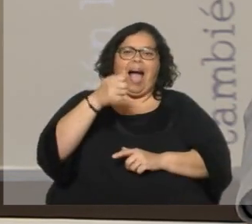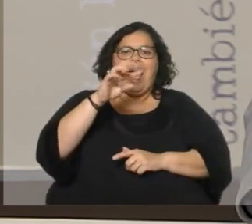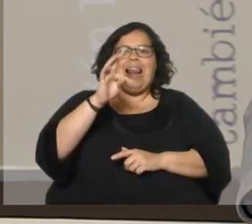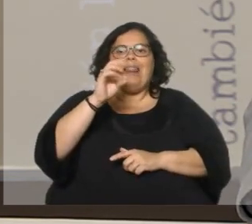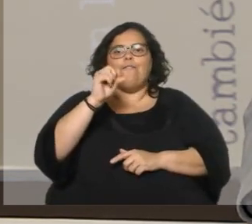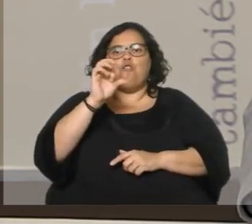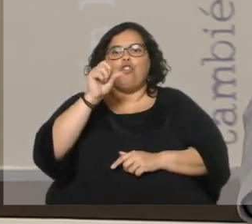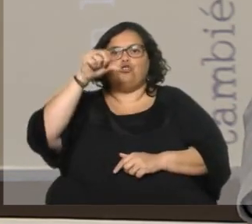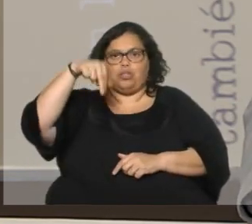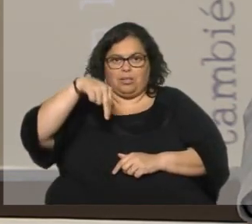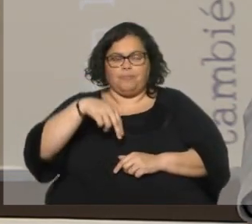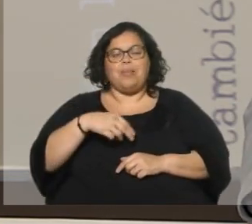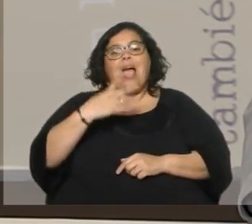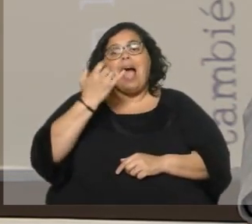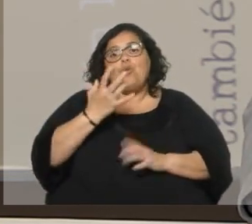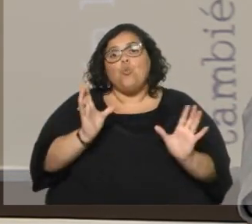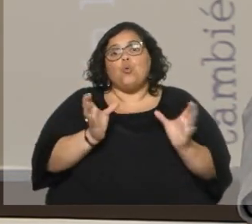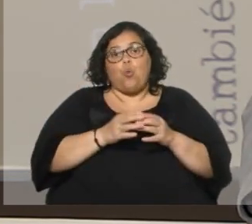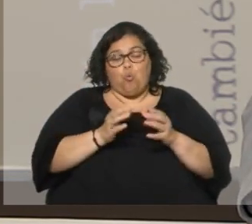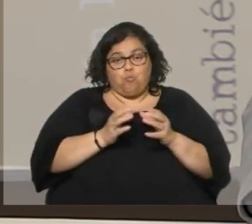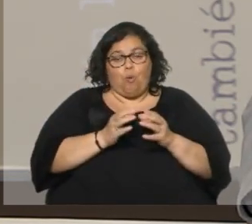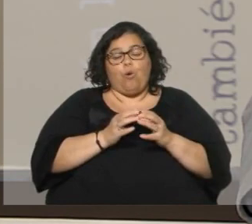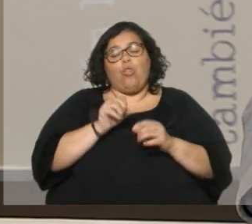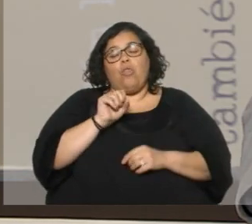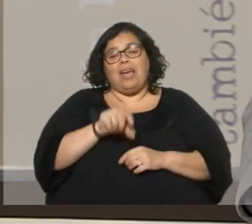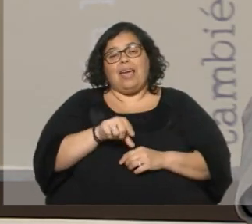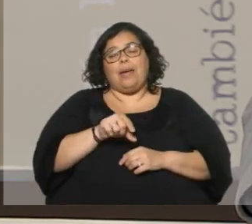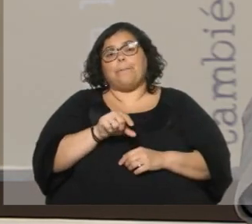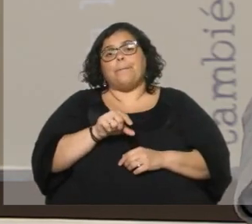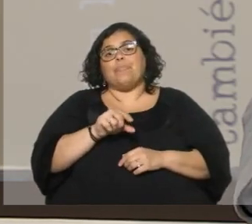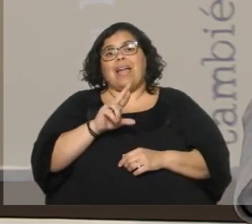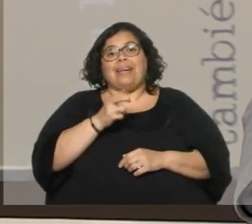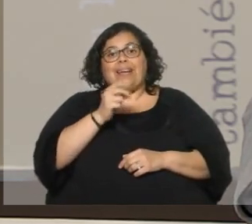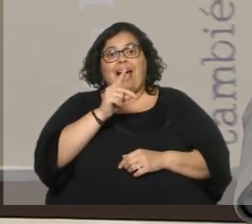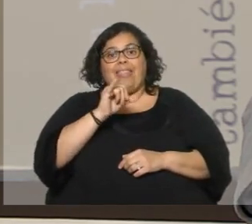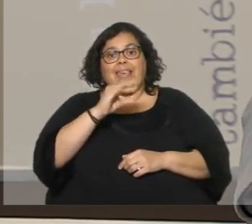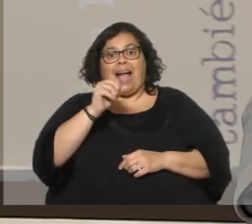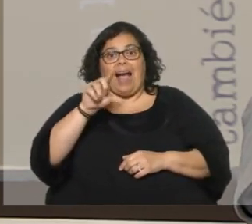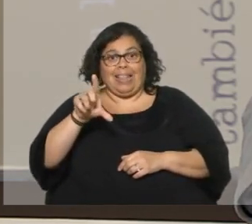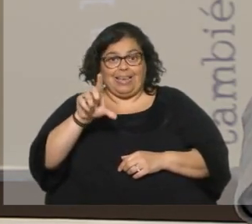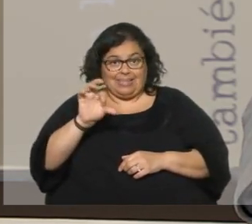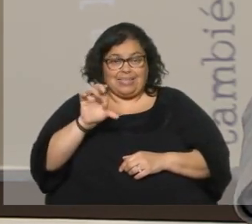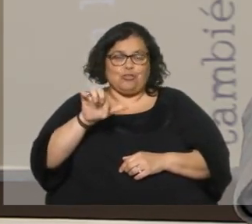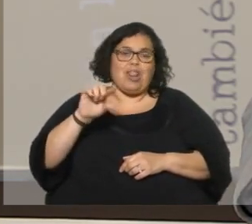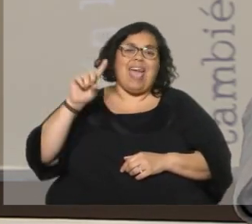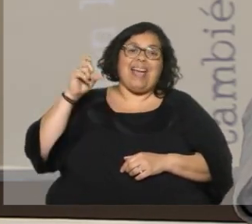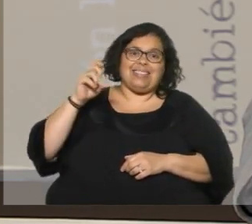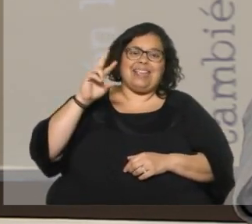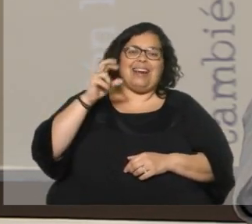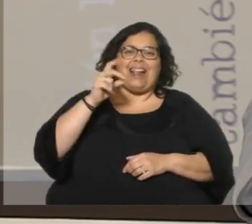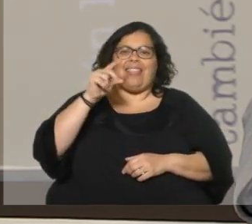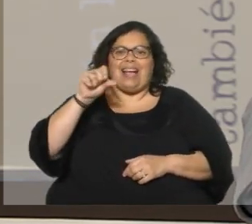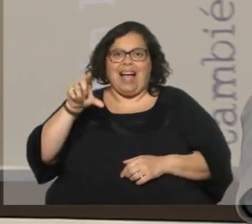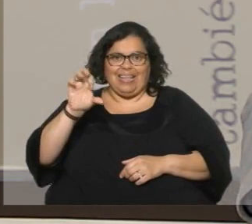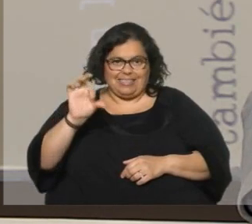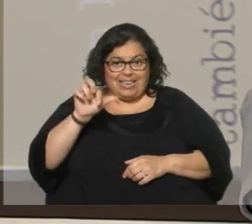Además, hay un grupo de radicales, según los dirigentes radicales, son ex radicales que han decidido